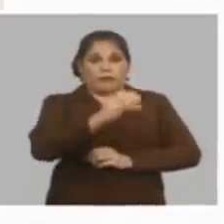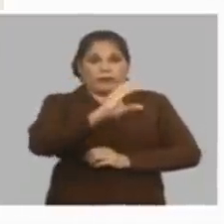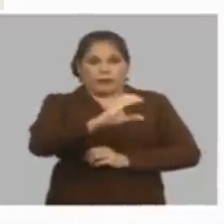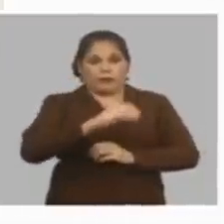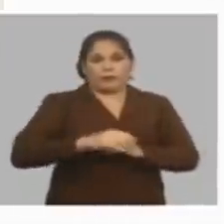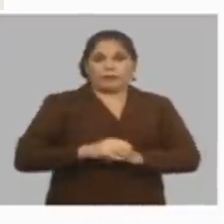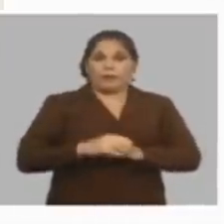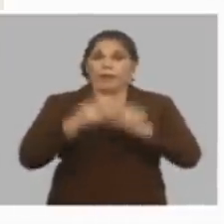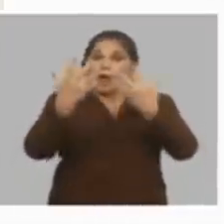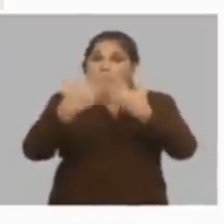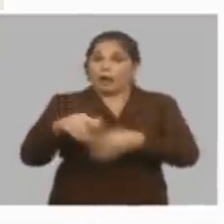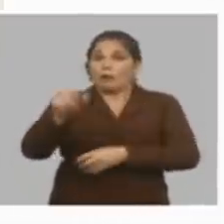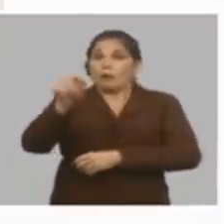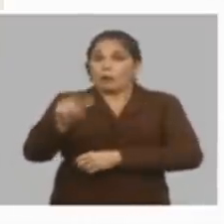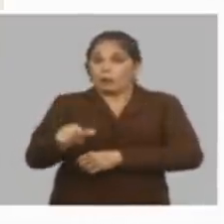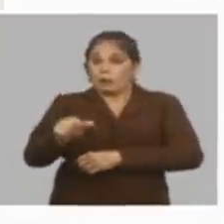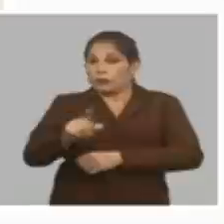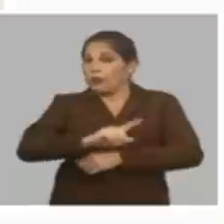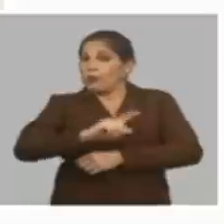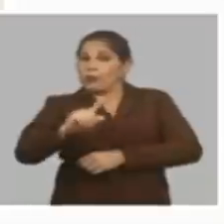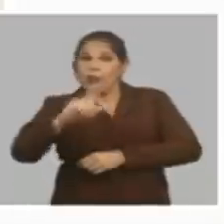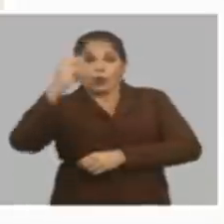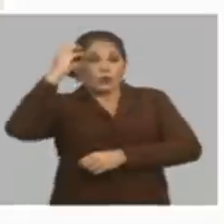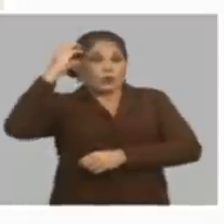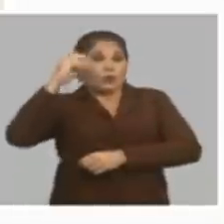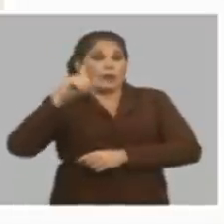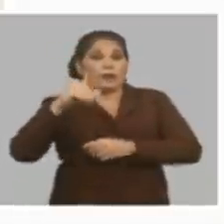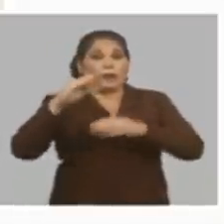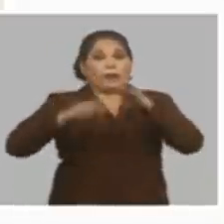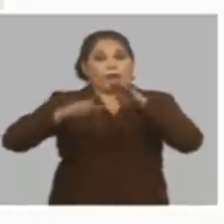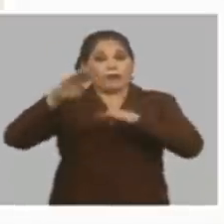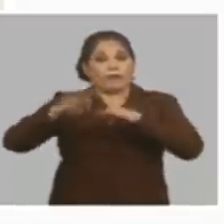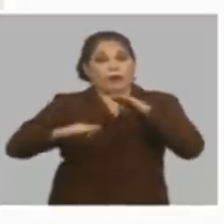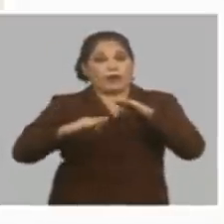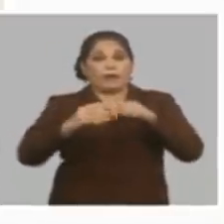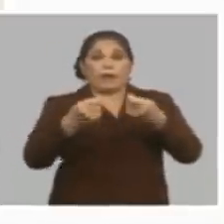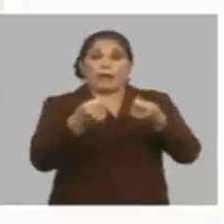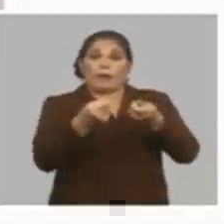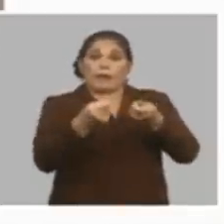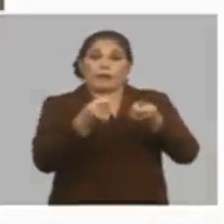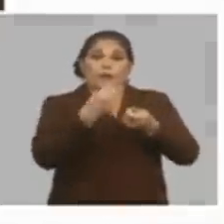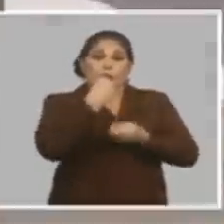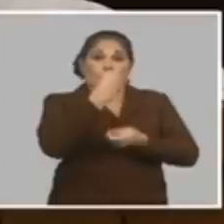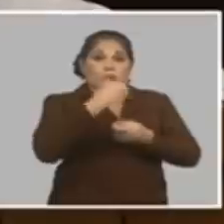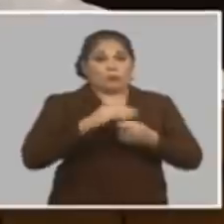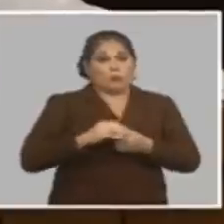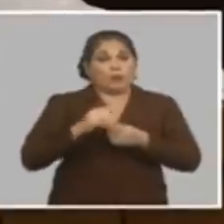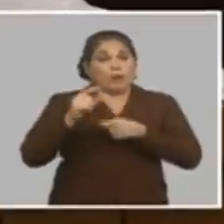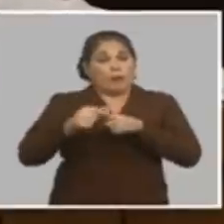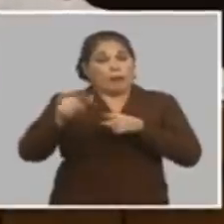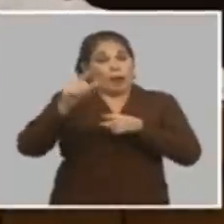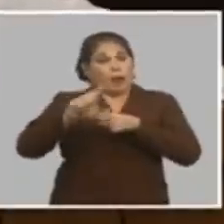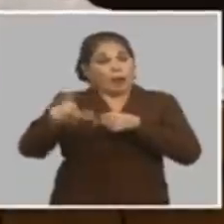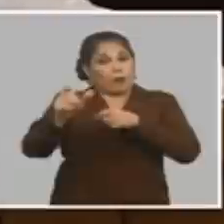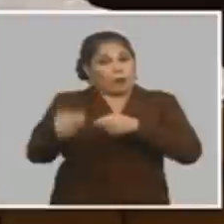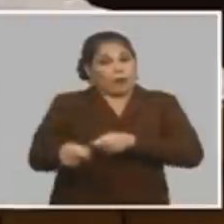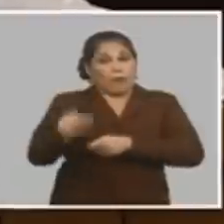al productor no es subsidio por diferencia de precio en el consumo al productor